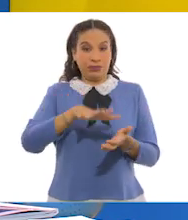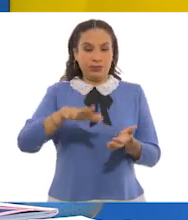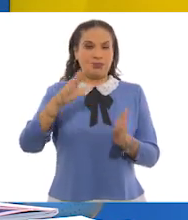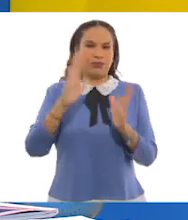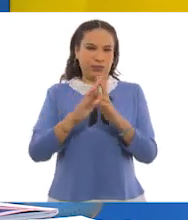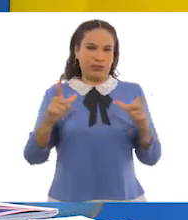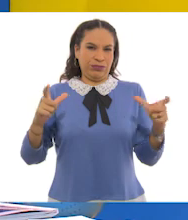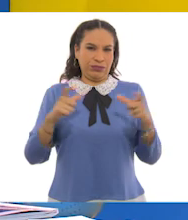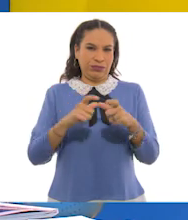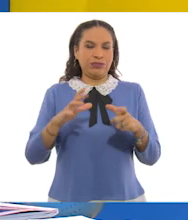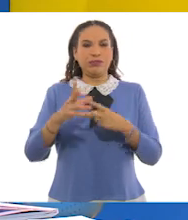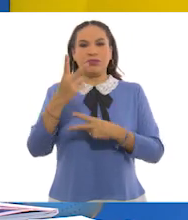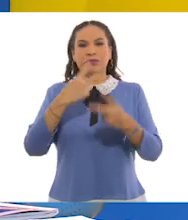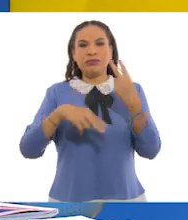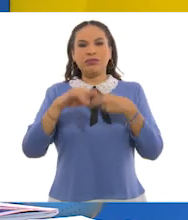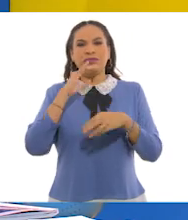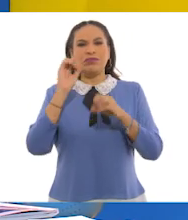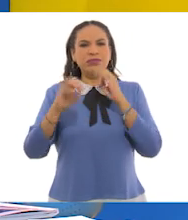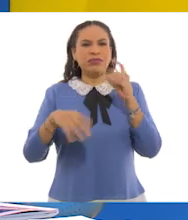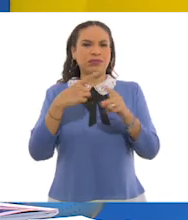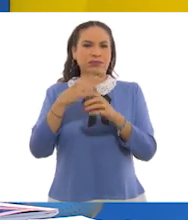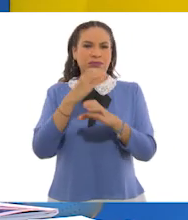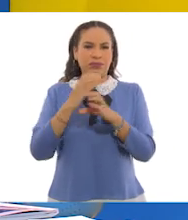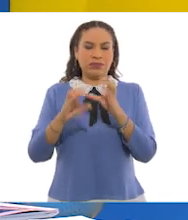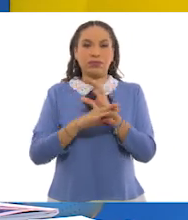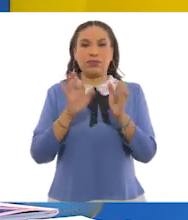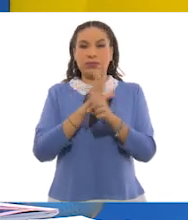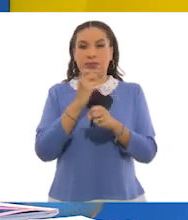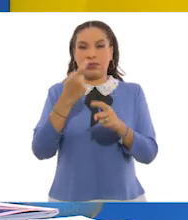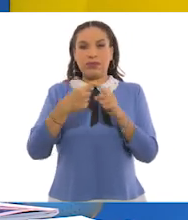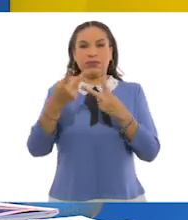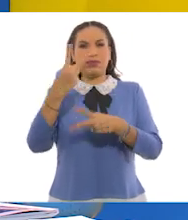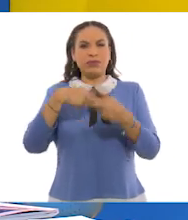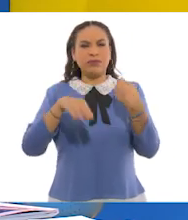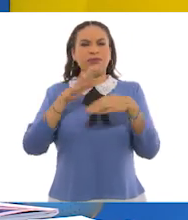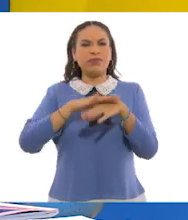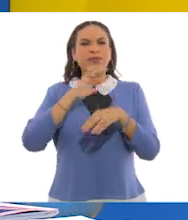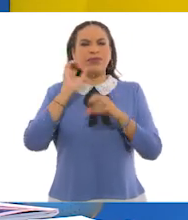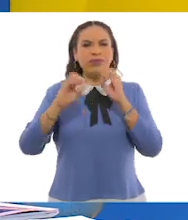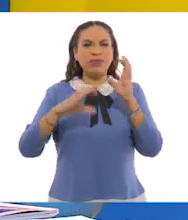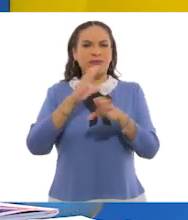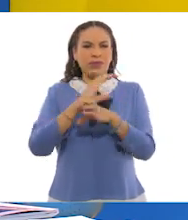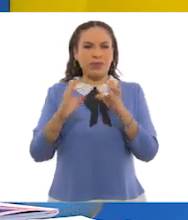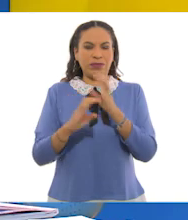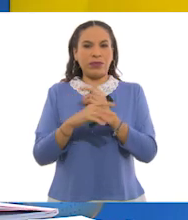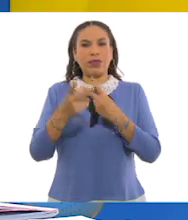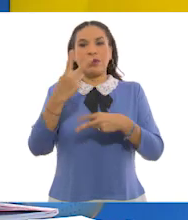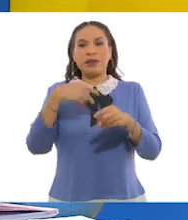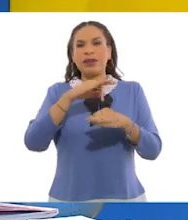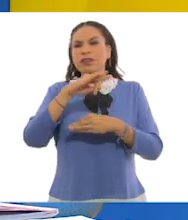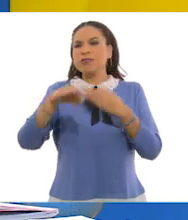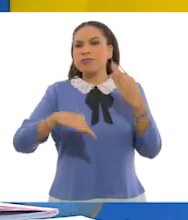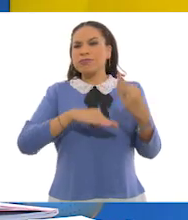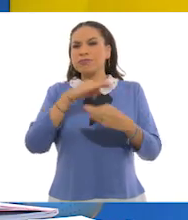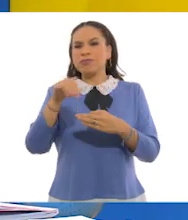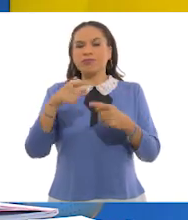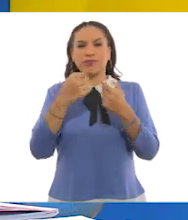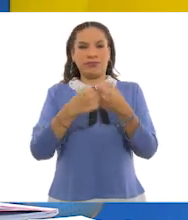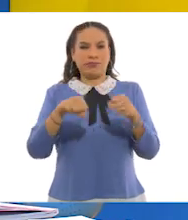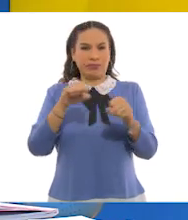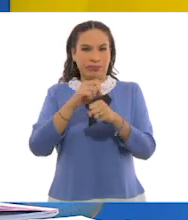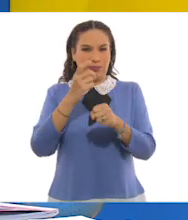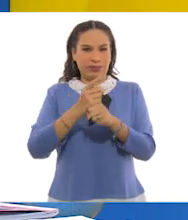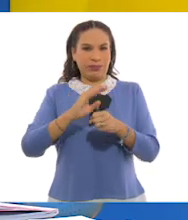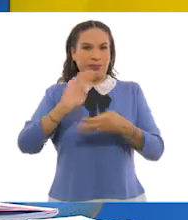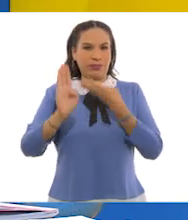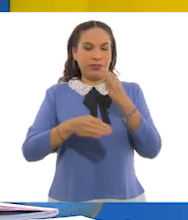pequeñas se generan residuos. De hecho, la generación de residuos se presenta en prácticamente todas las sociedades del